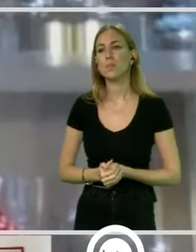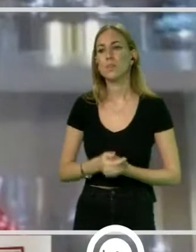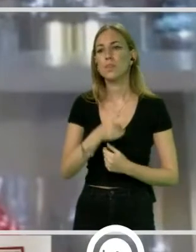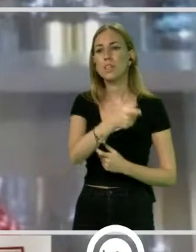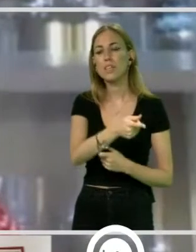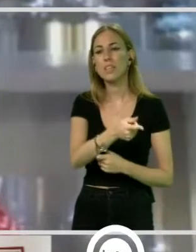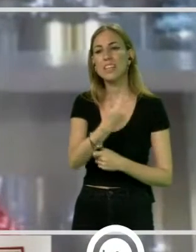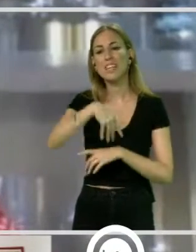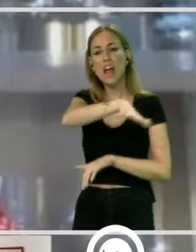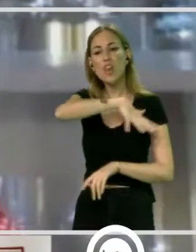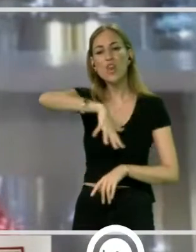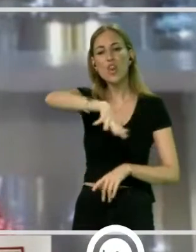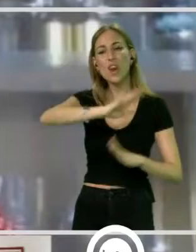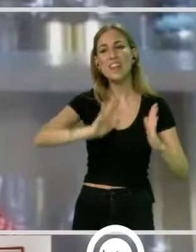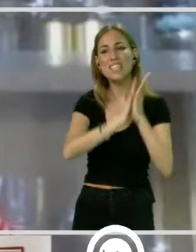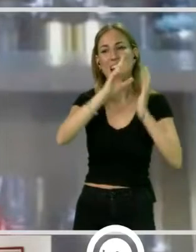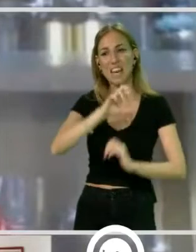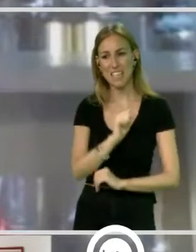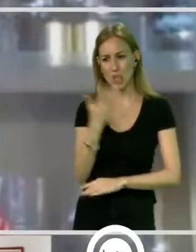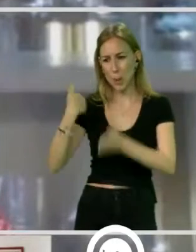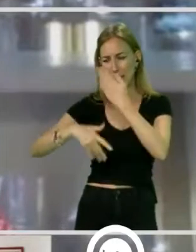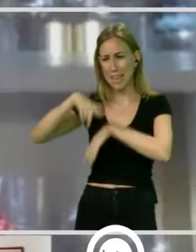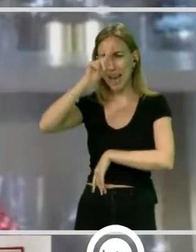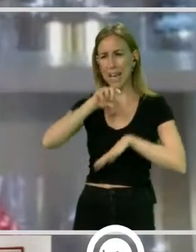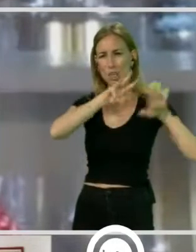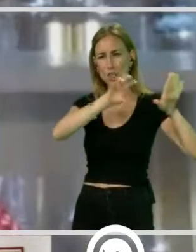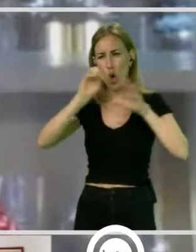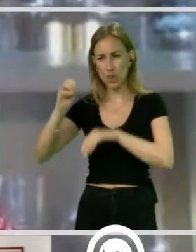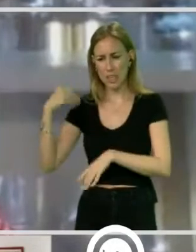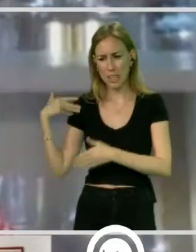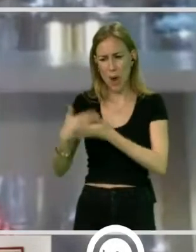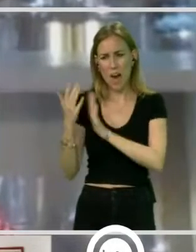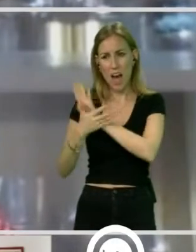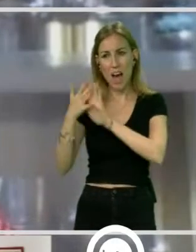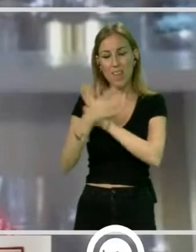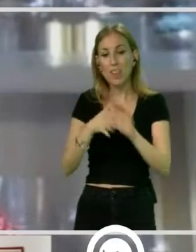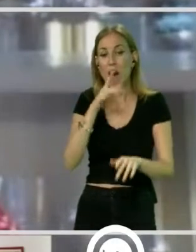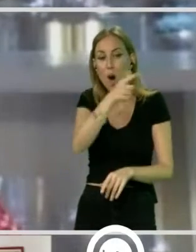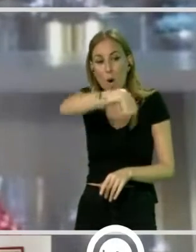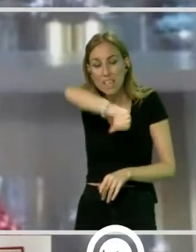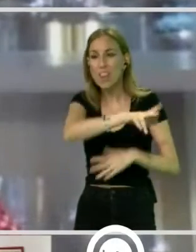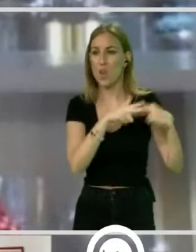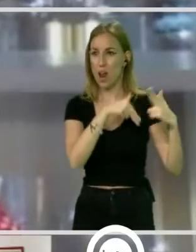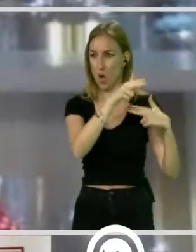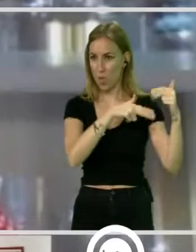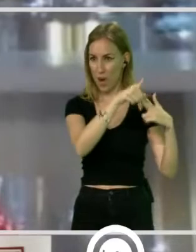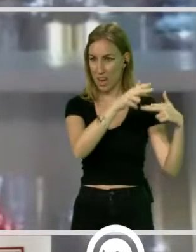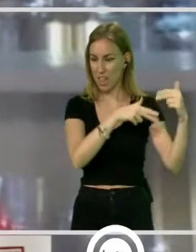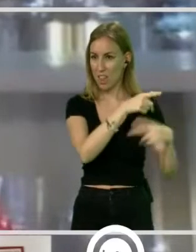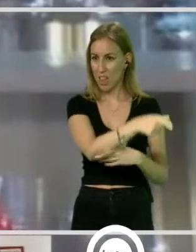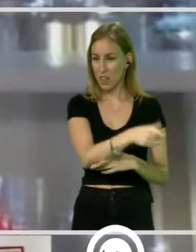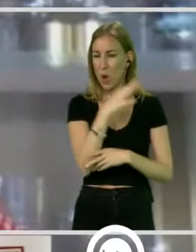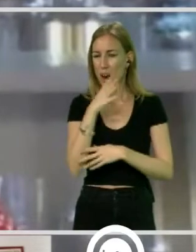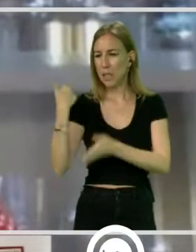Pérez de San Cristóbal desde finales de los años 80 y ahora es cuando se está urbanizando la zona. Se lleva años